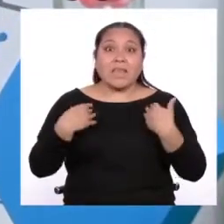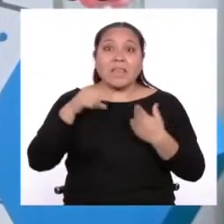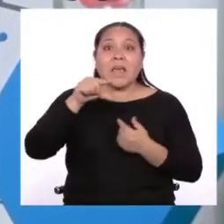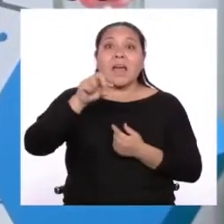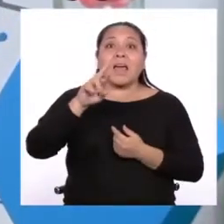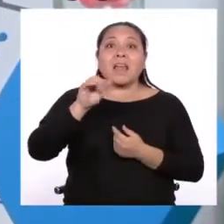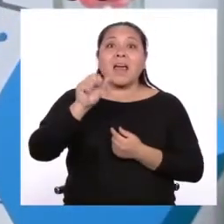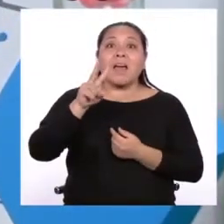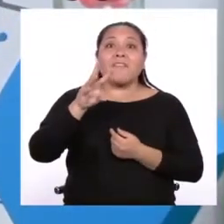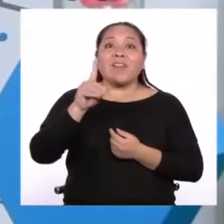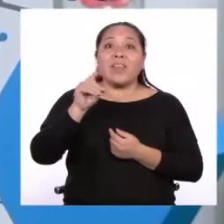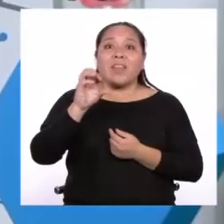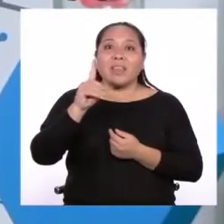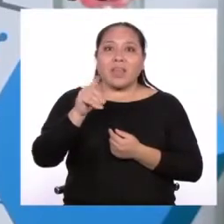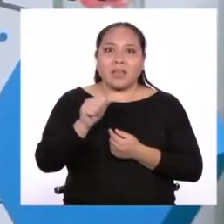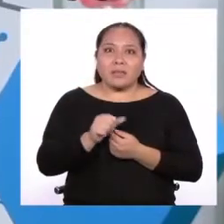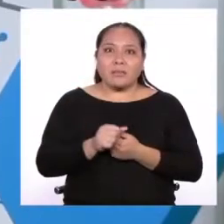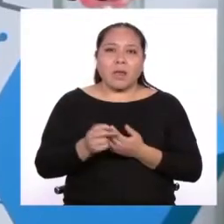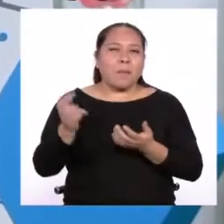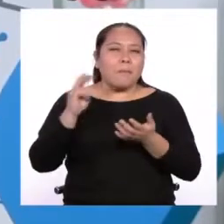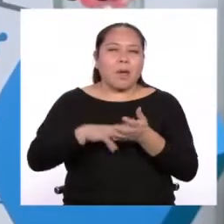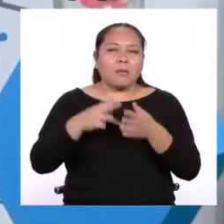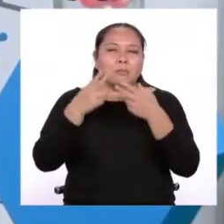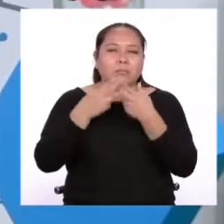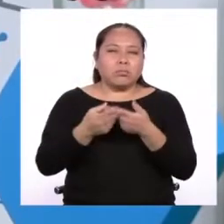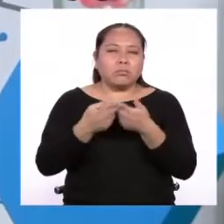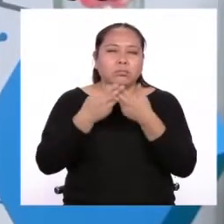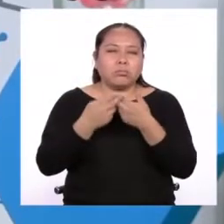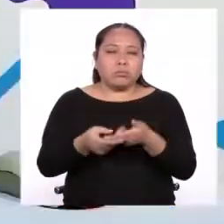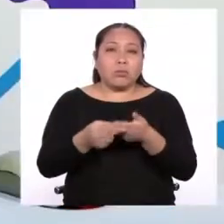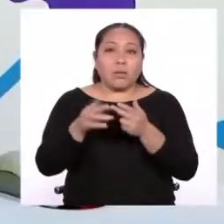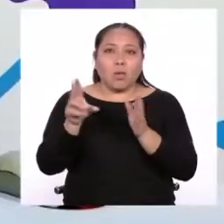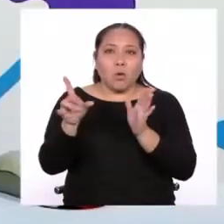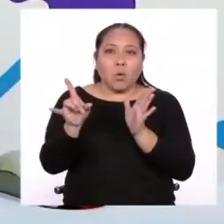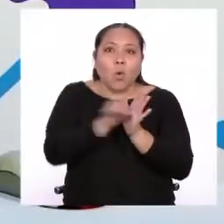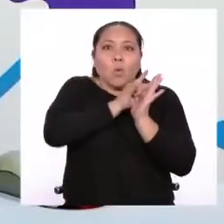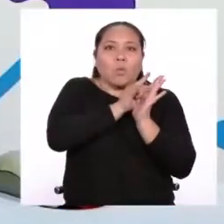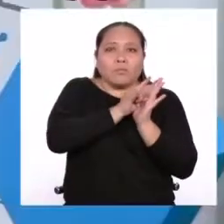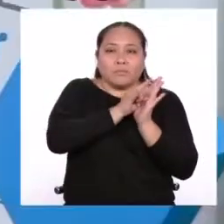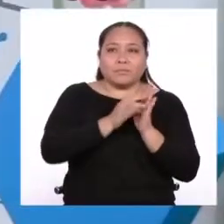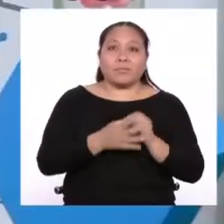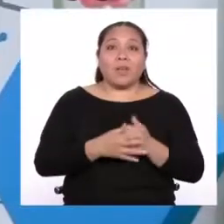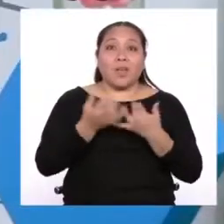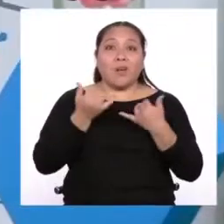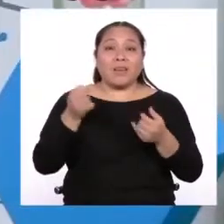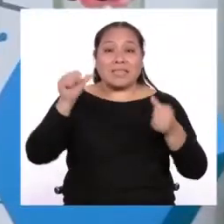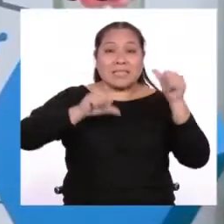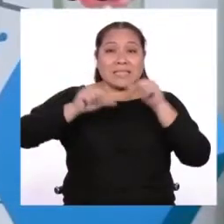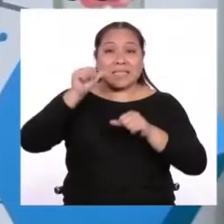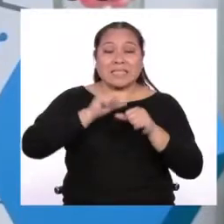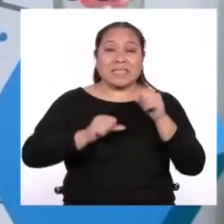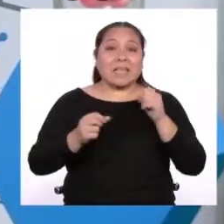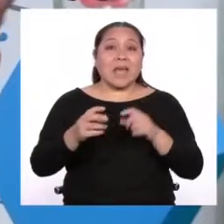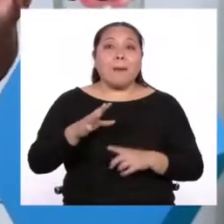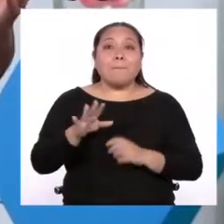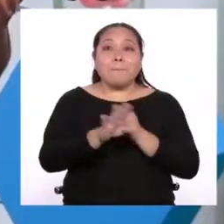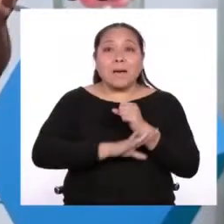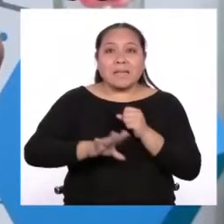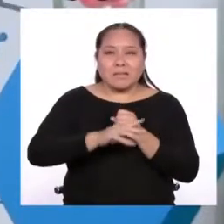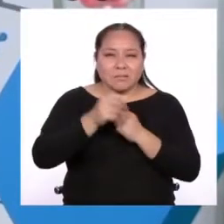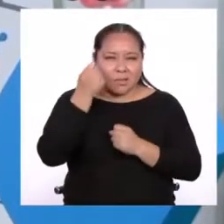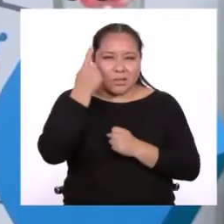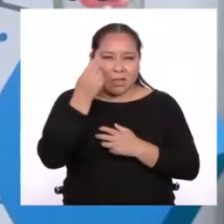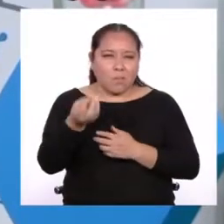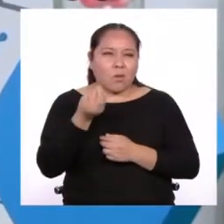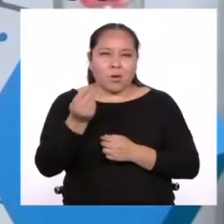pero mientras más denso sea un objeto, más fuerza de atracción va a tener. Hoy en Ciencia Inesencia vamos a entender por